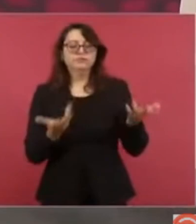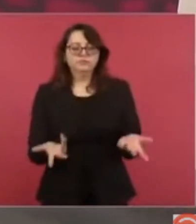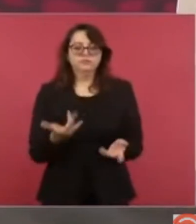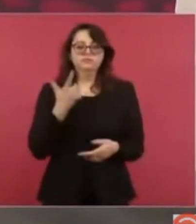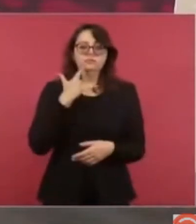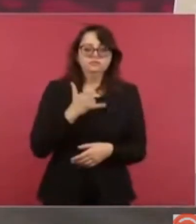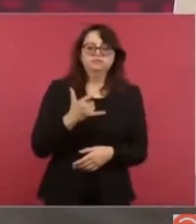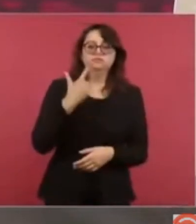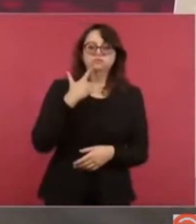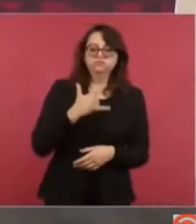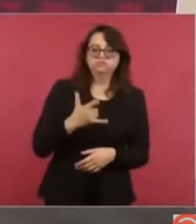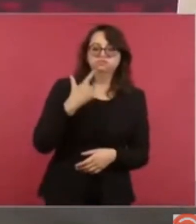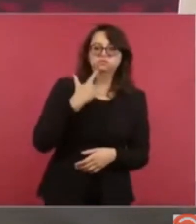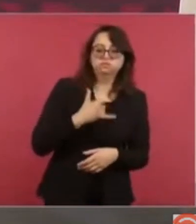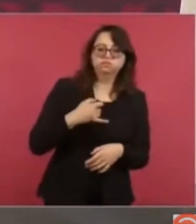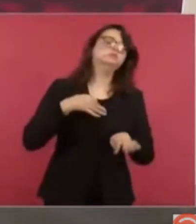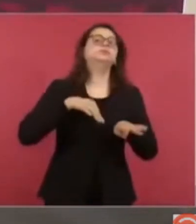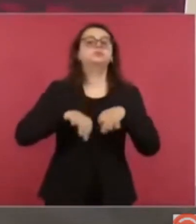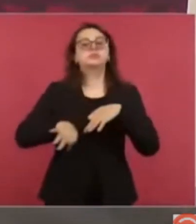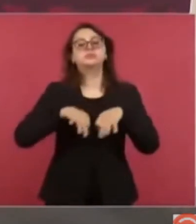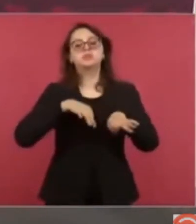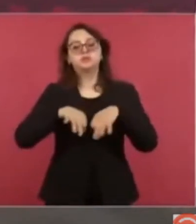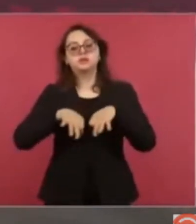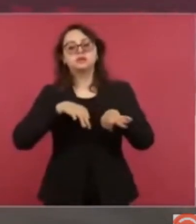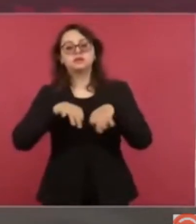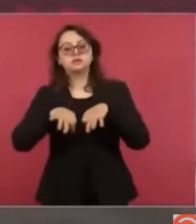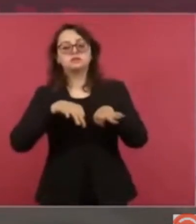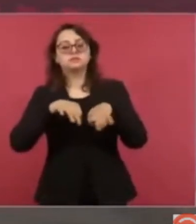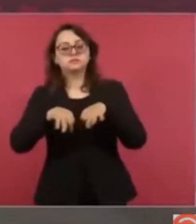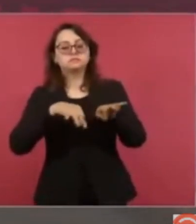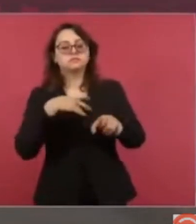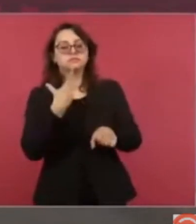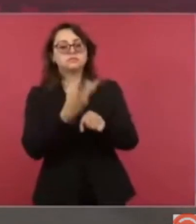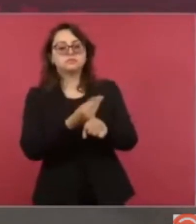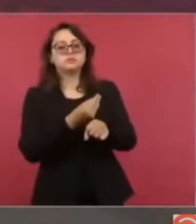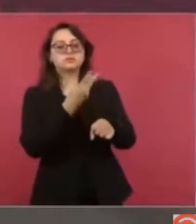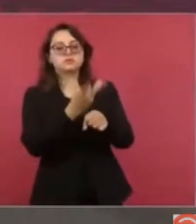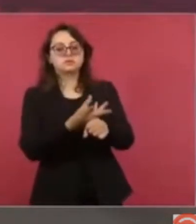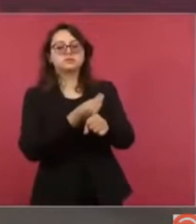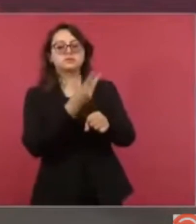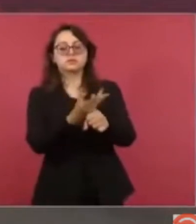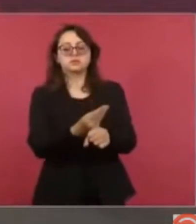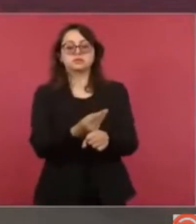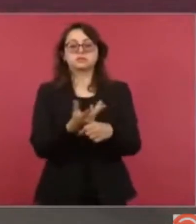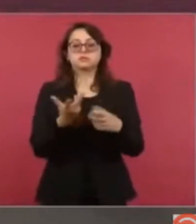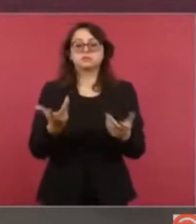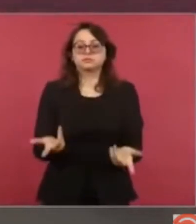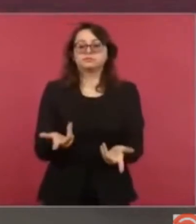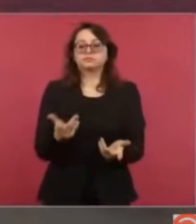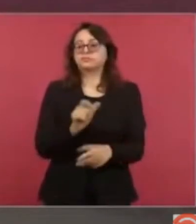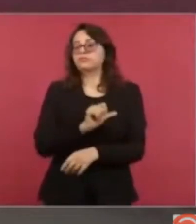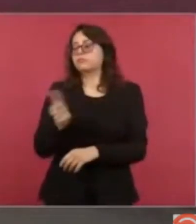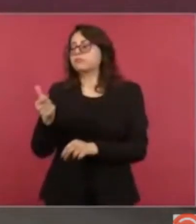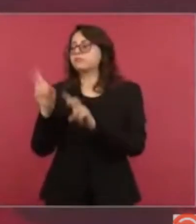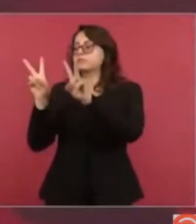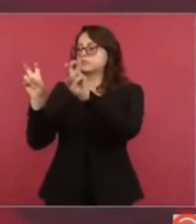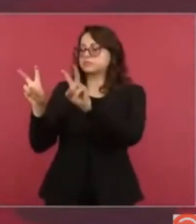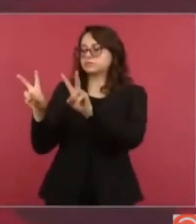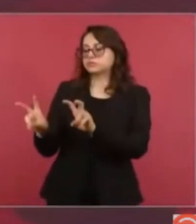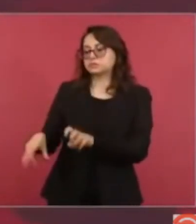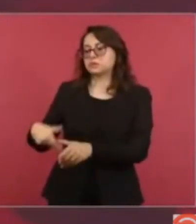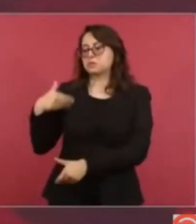en eso. Se ha avanzado en otros aspectos, pero en eso no se había avanzado